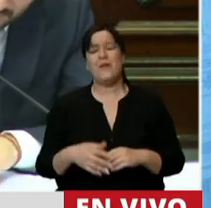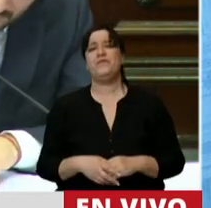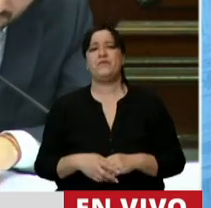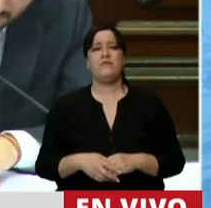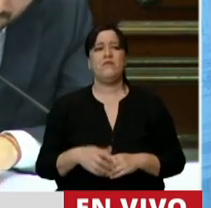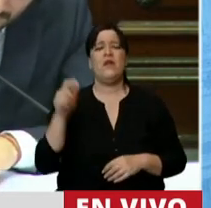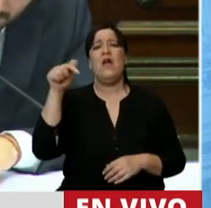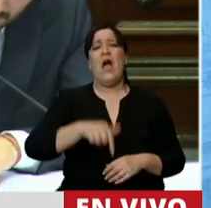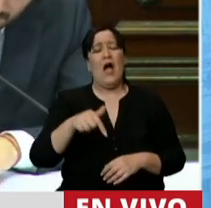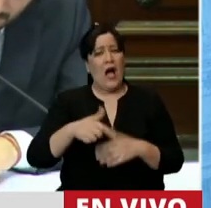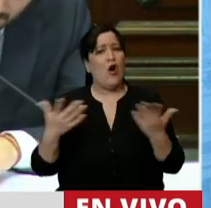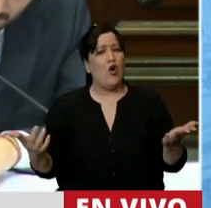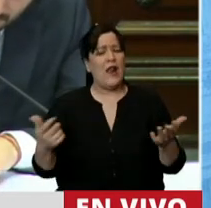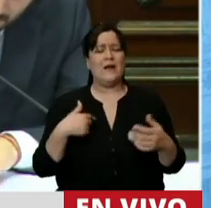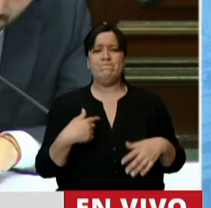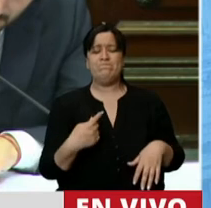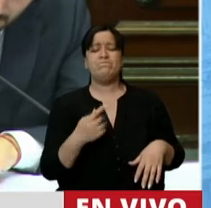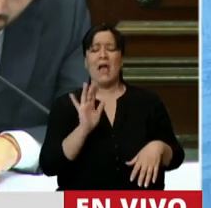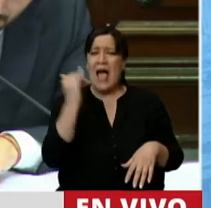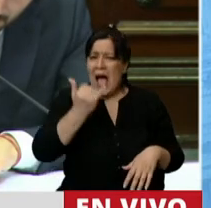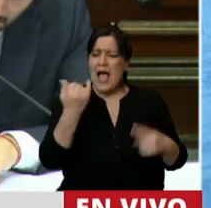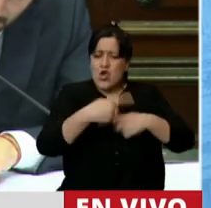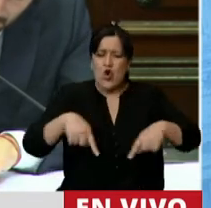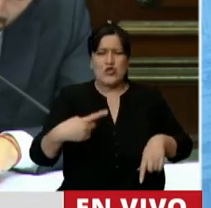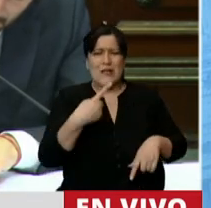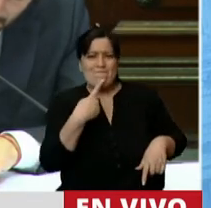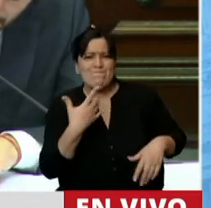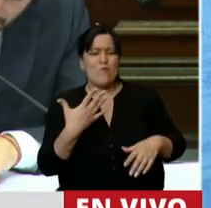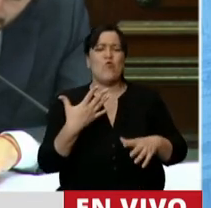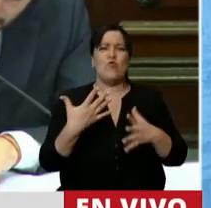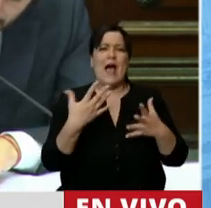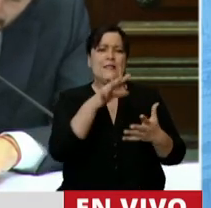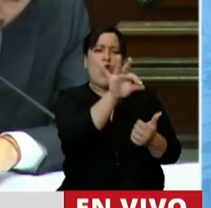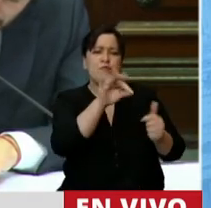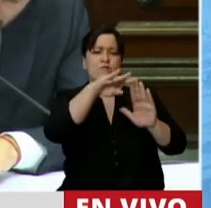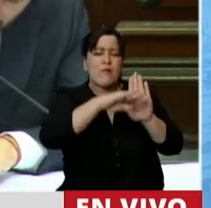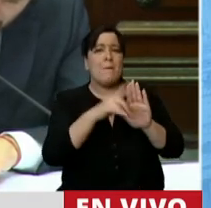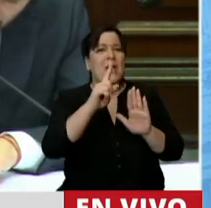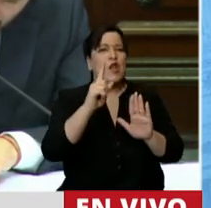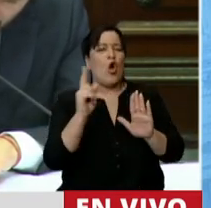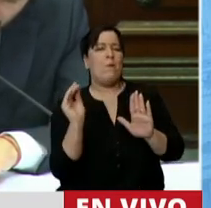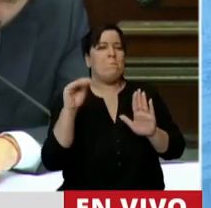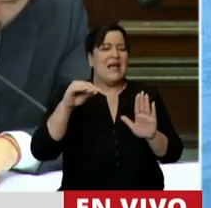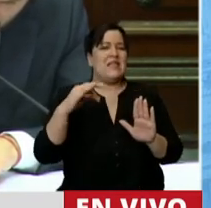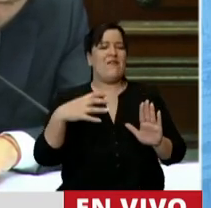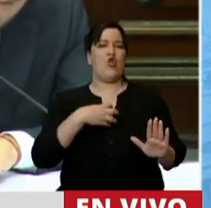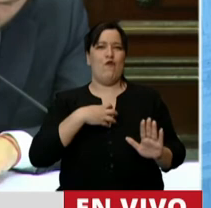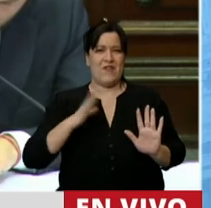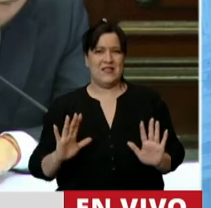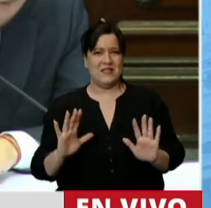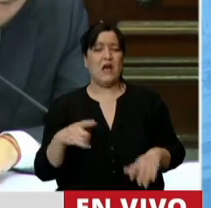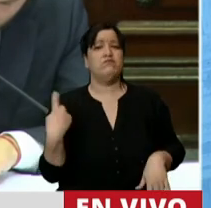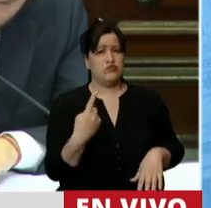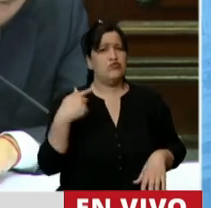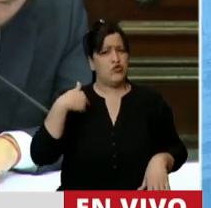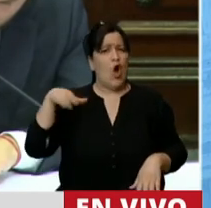presidente, a la incertidumbre, al orden de prioridades, que es un mal de confianza. Y confianza, yo lo